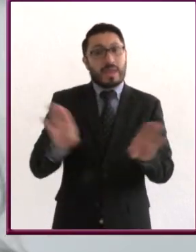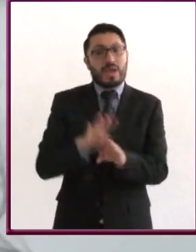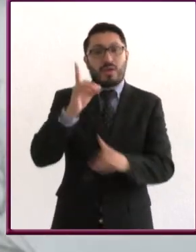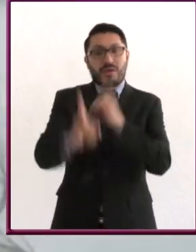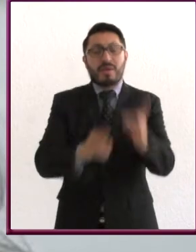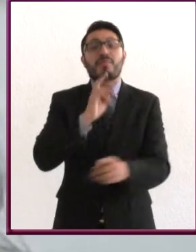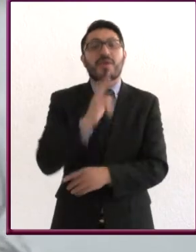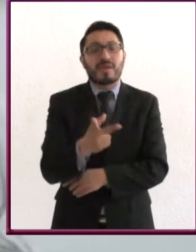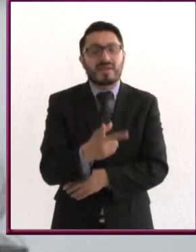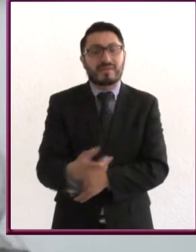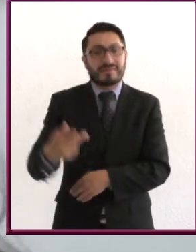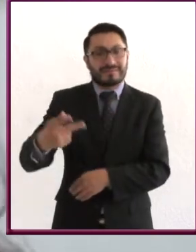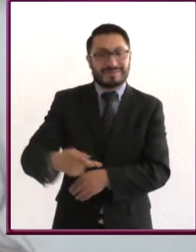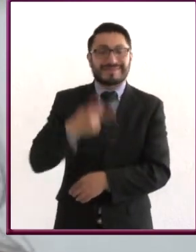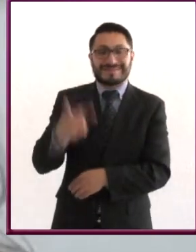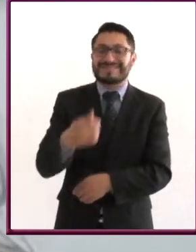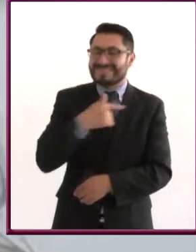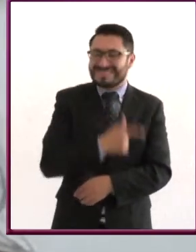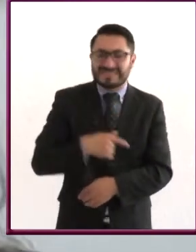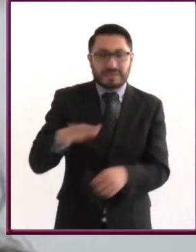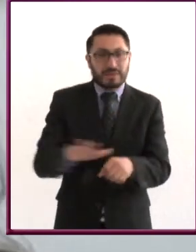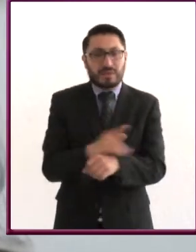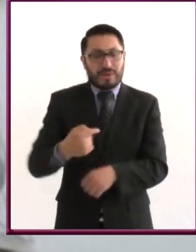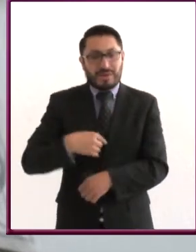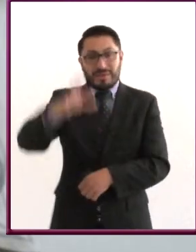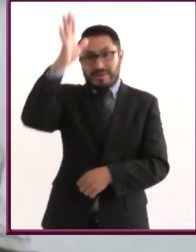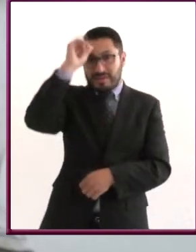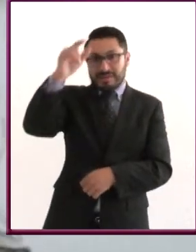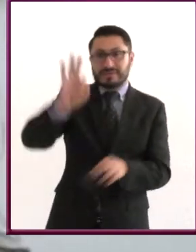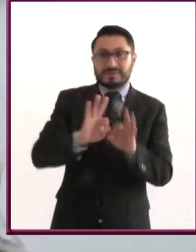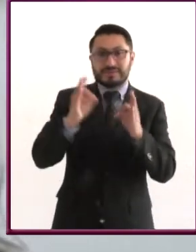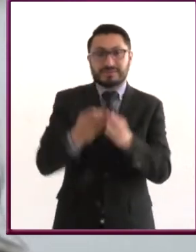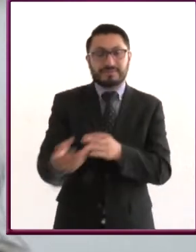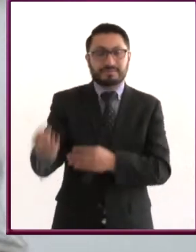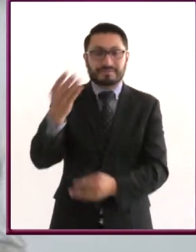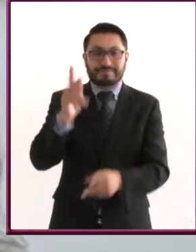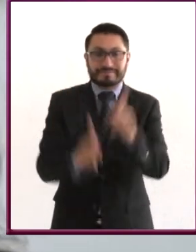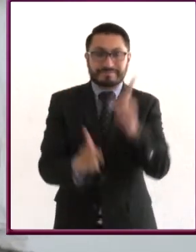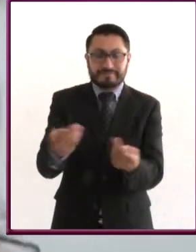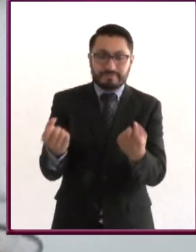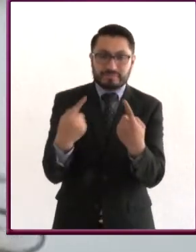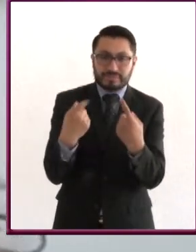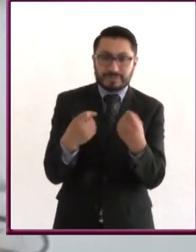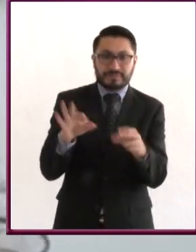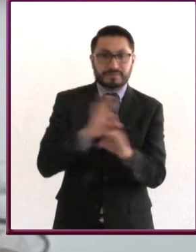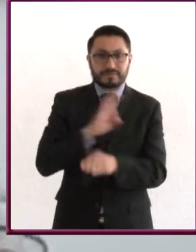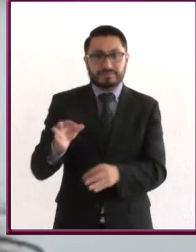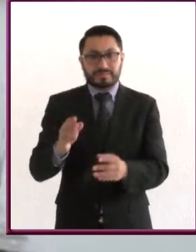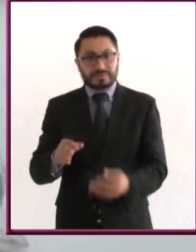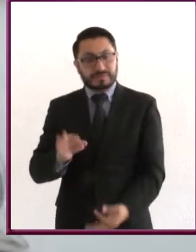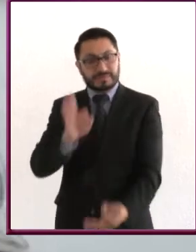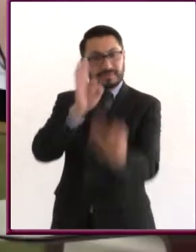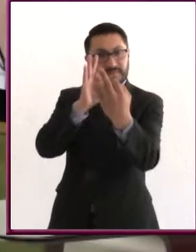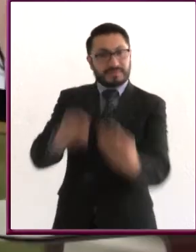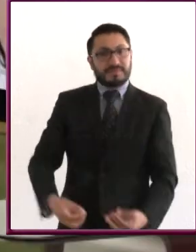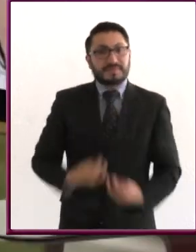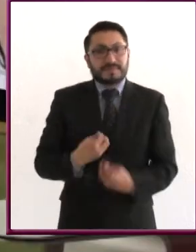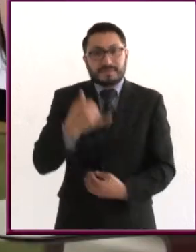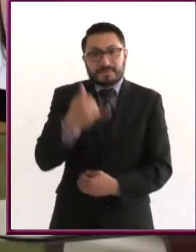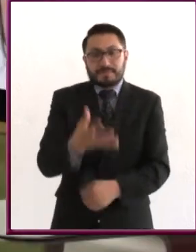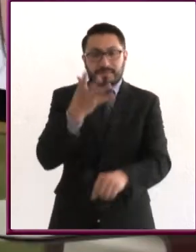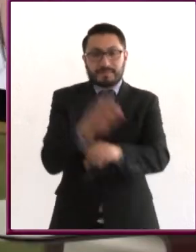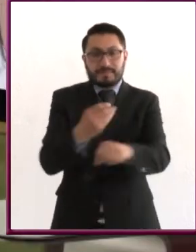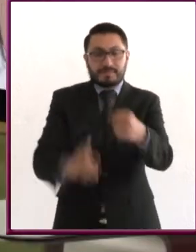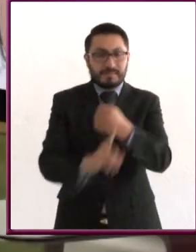esta pregunta, ya que yo estoy de acuerdo que la manera en la que nos hablemos es la manera que nos vamos a enfrentar a la vida y que vamos a poder